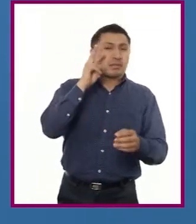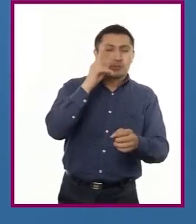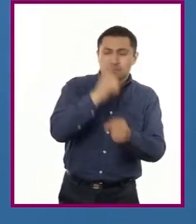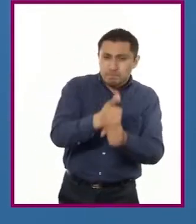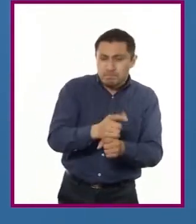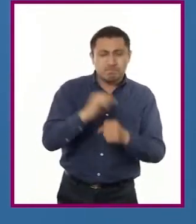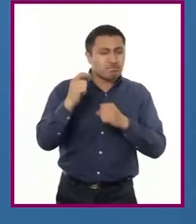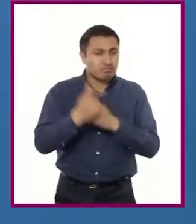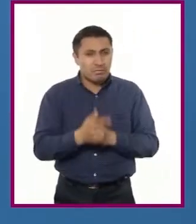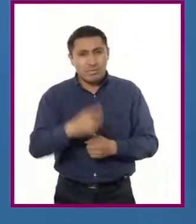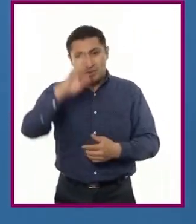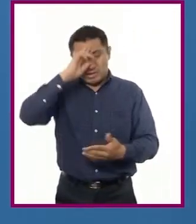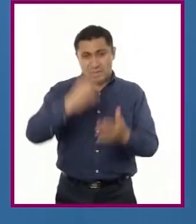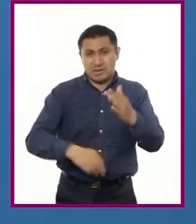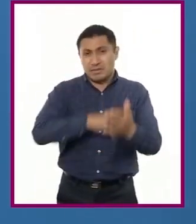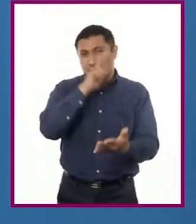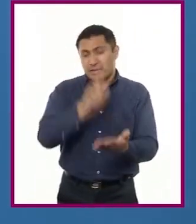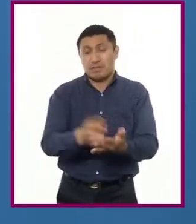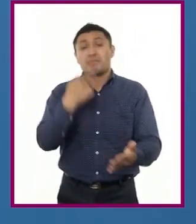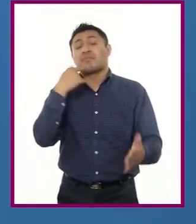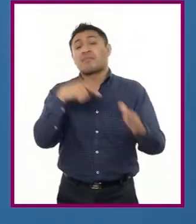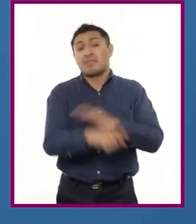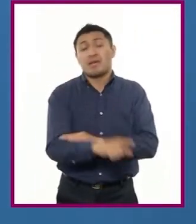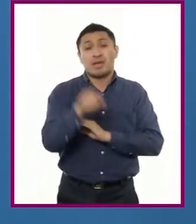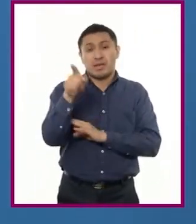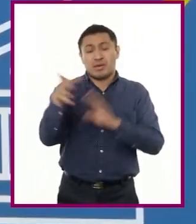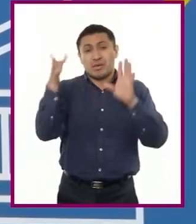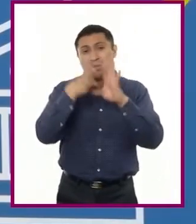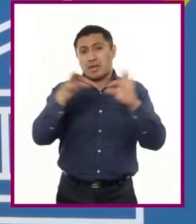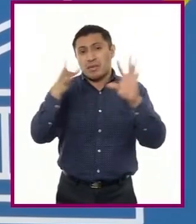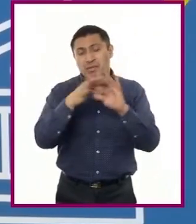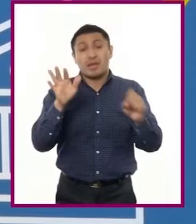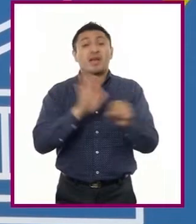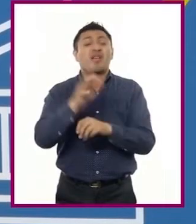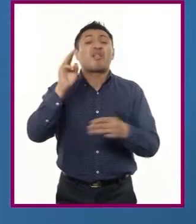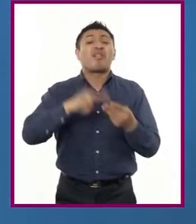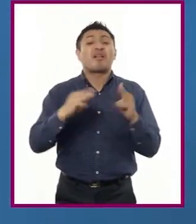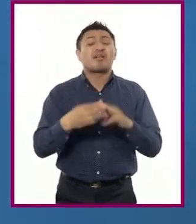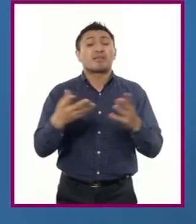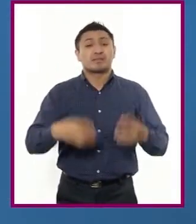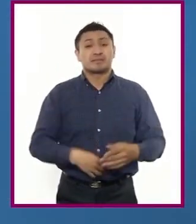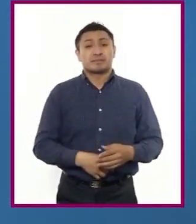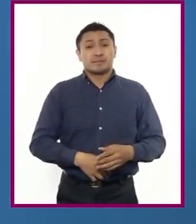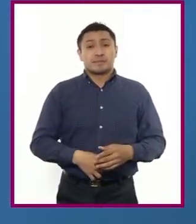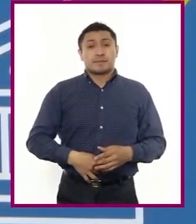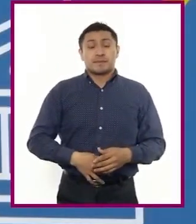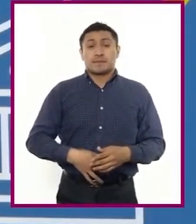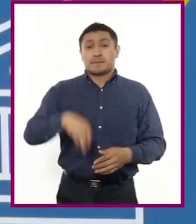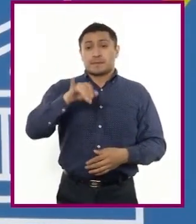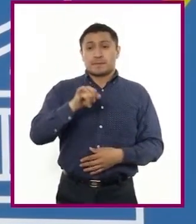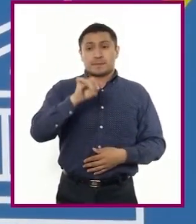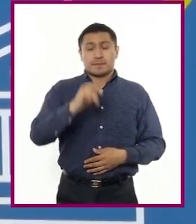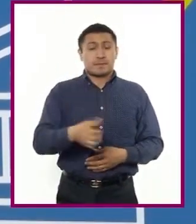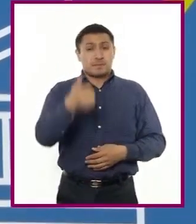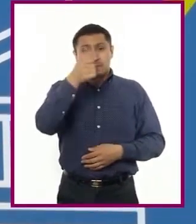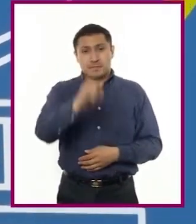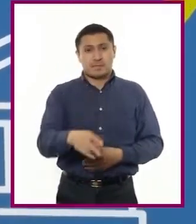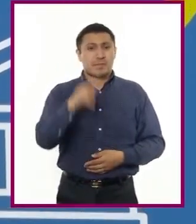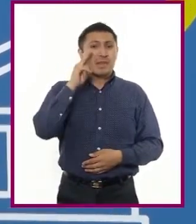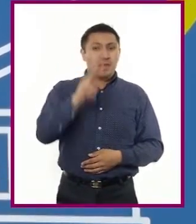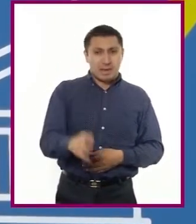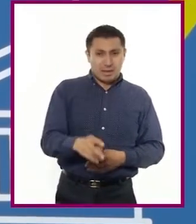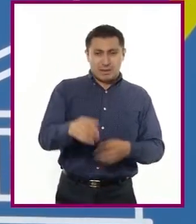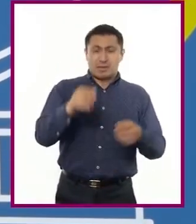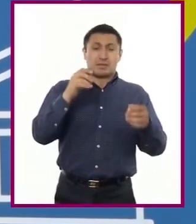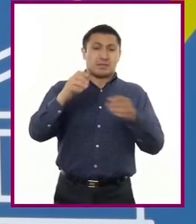ilegales y exigiendo la rendición de cuentas. Maestro, efectivamente, así lo vimos y escuchamos